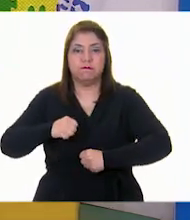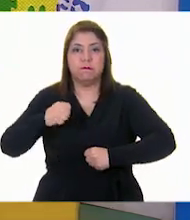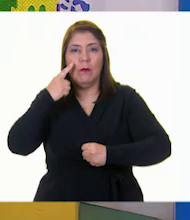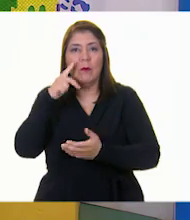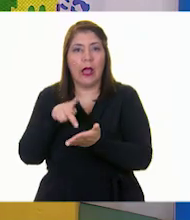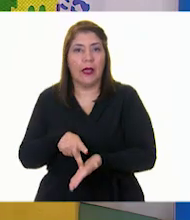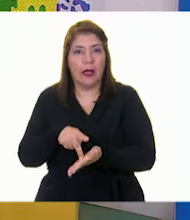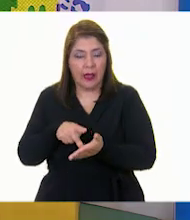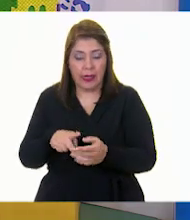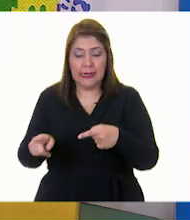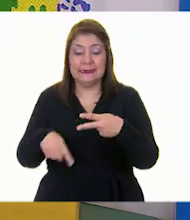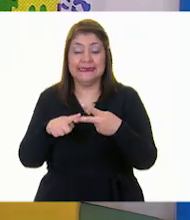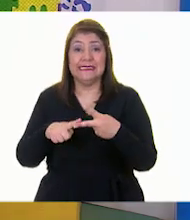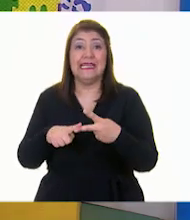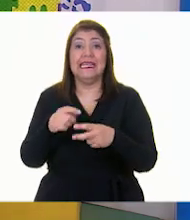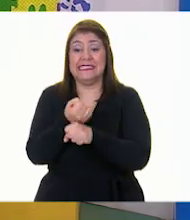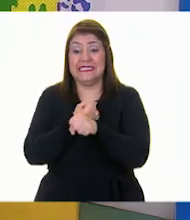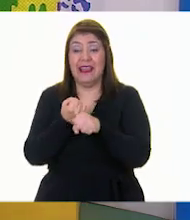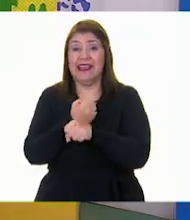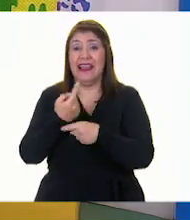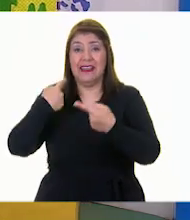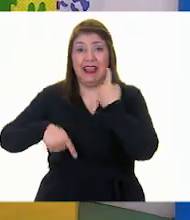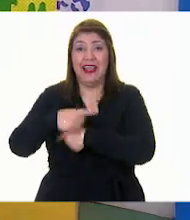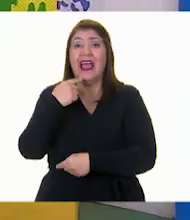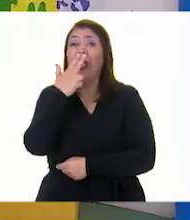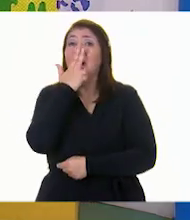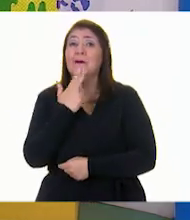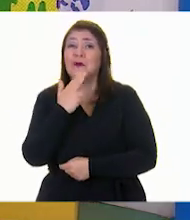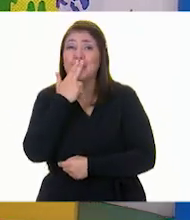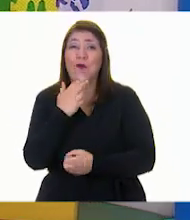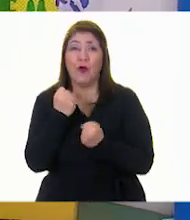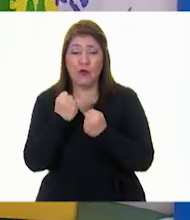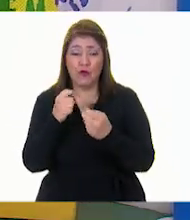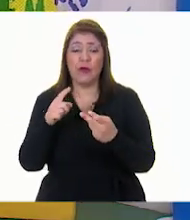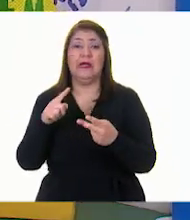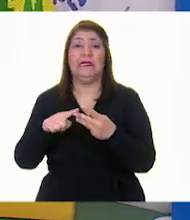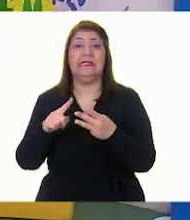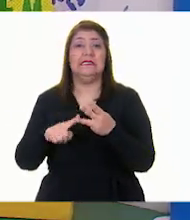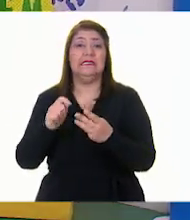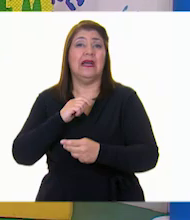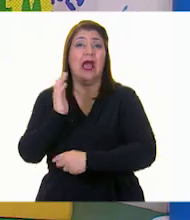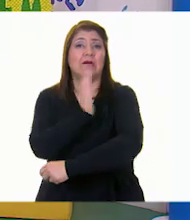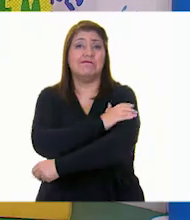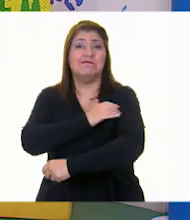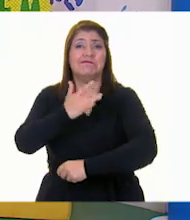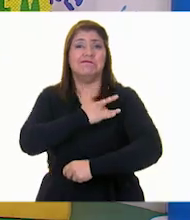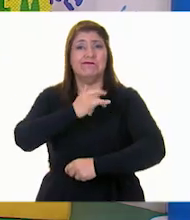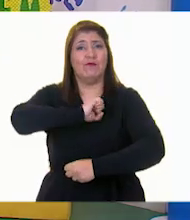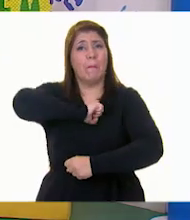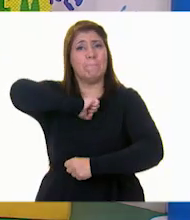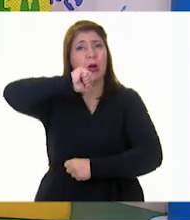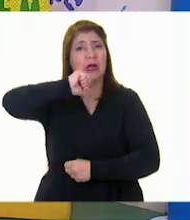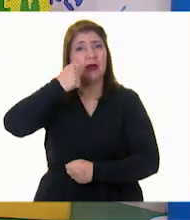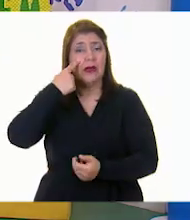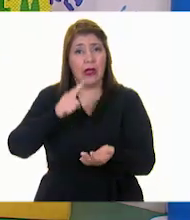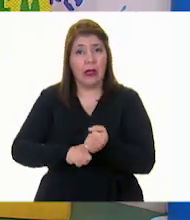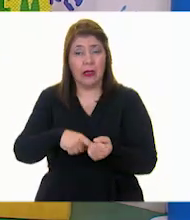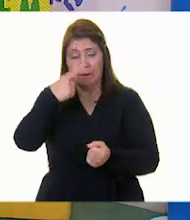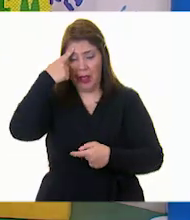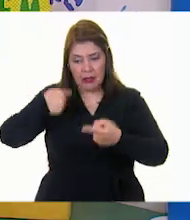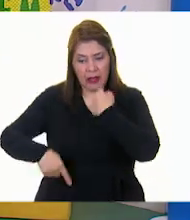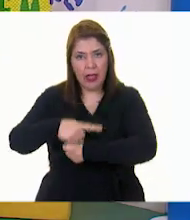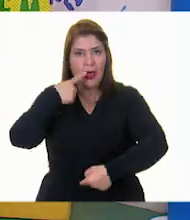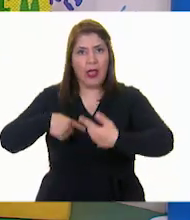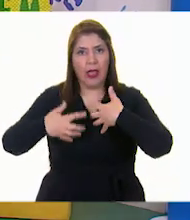aumento de azúcar en la sangre, en la presión, con la que el corazón manda la sangre al